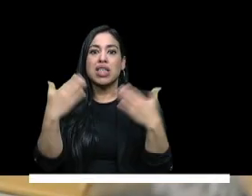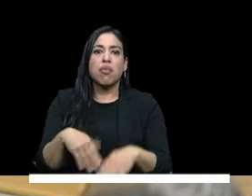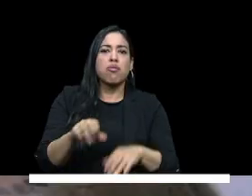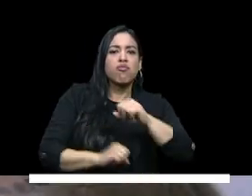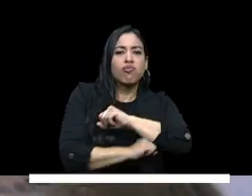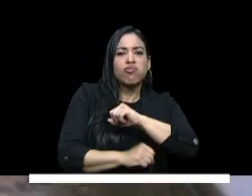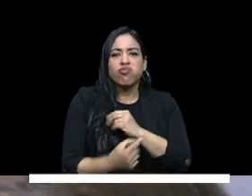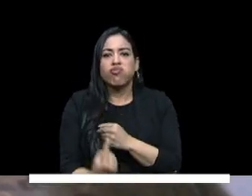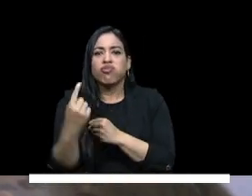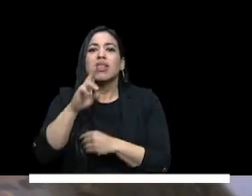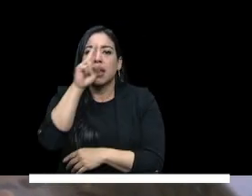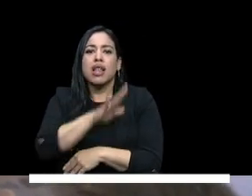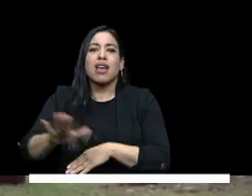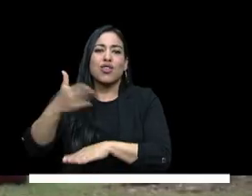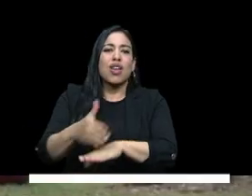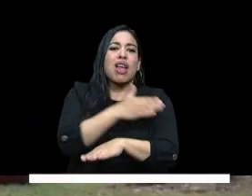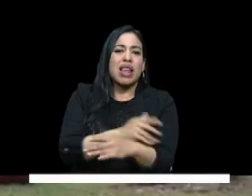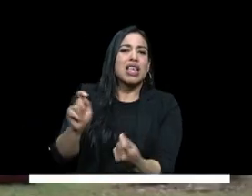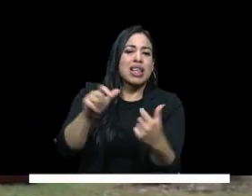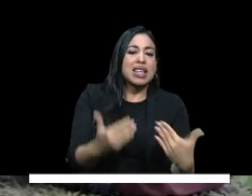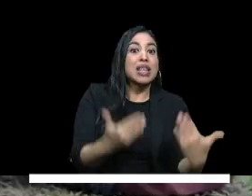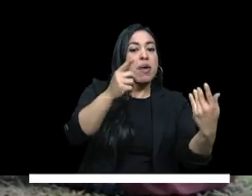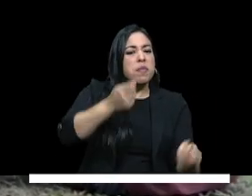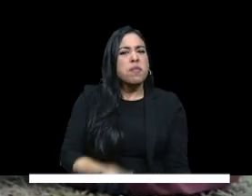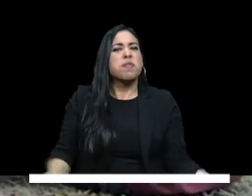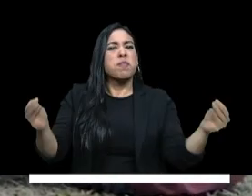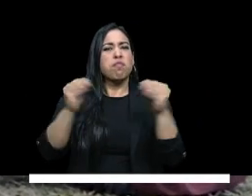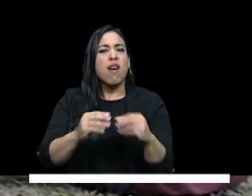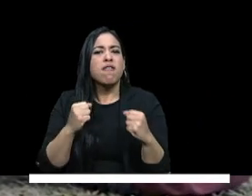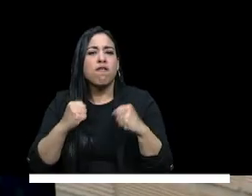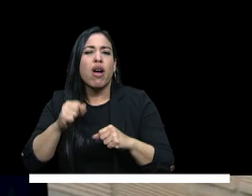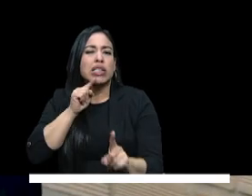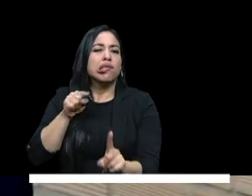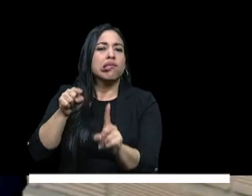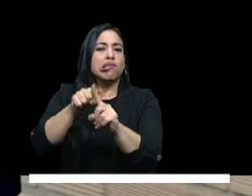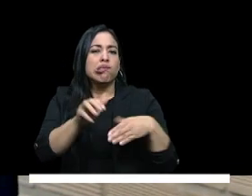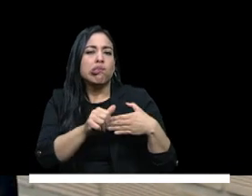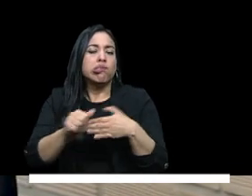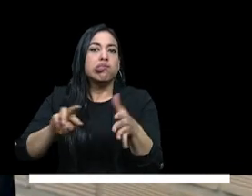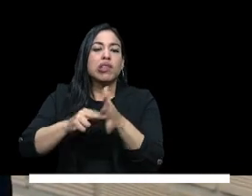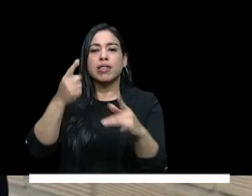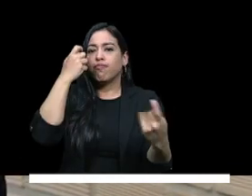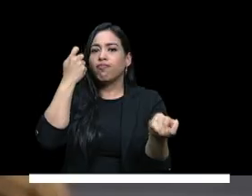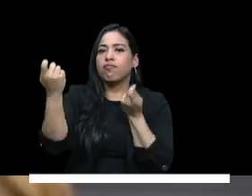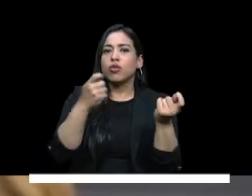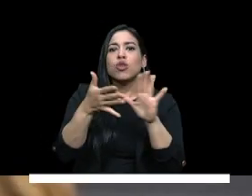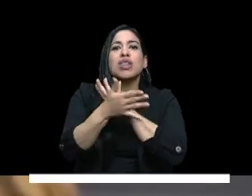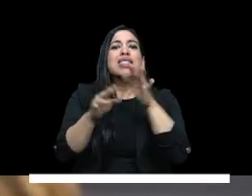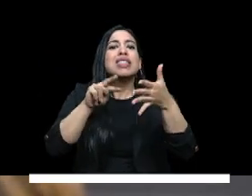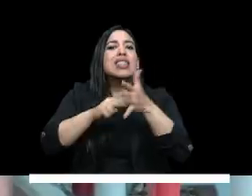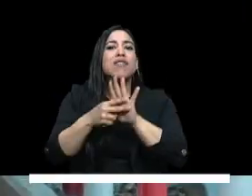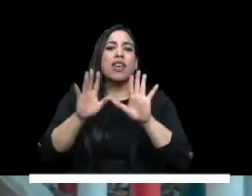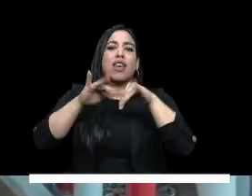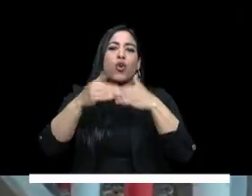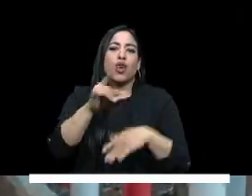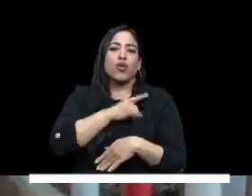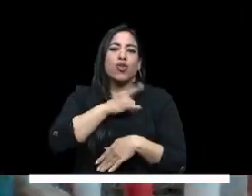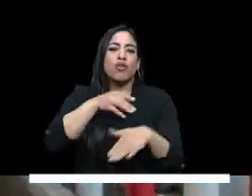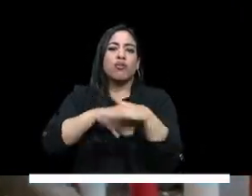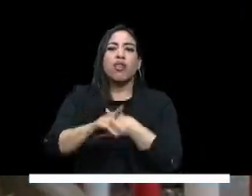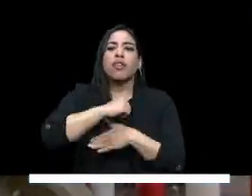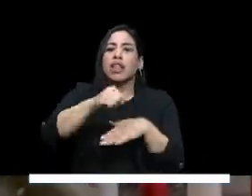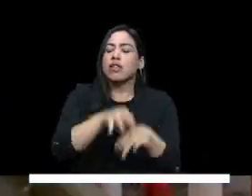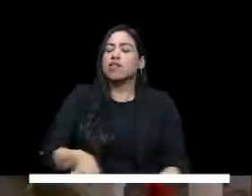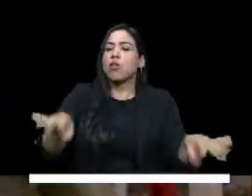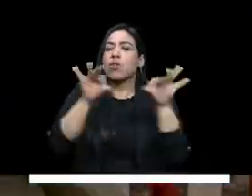de gratuidad con la que ya contaba el país y que nos va a permitir seguir avanzando en esa ruta y en la lógica de garantizar la educación superior como